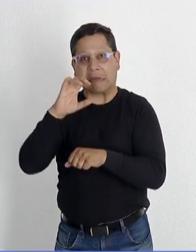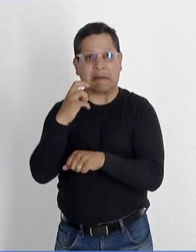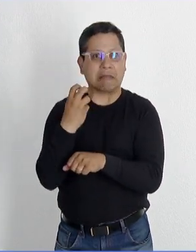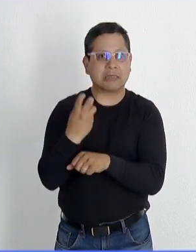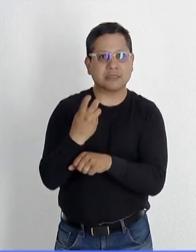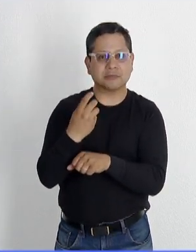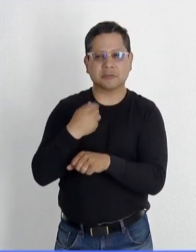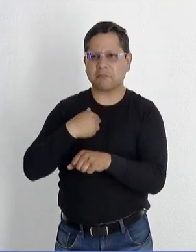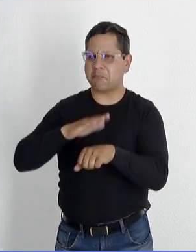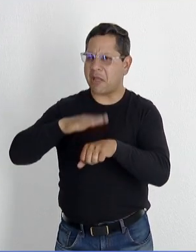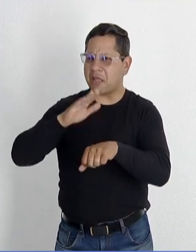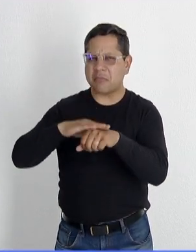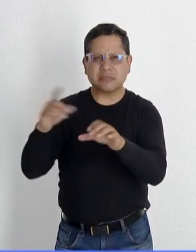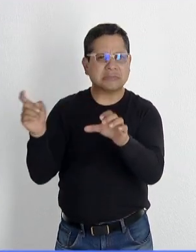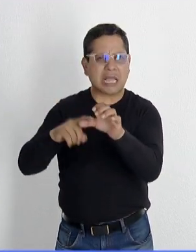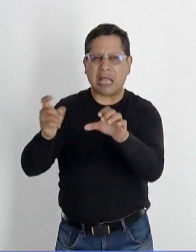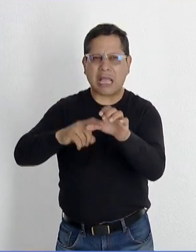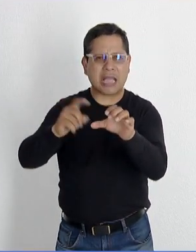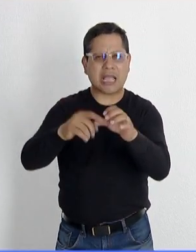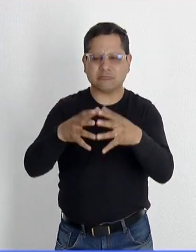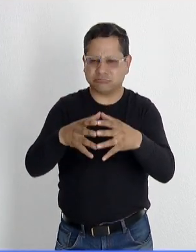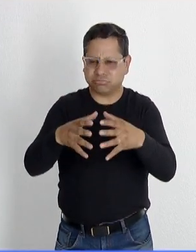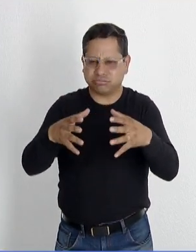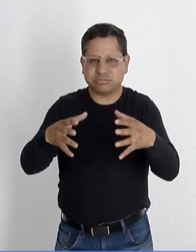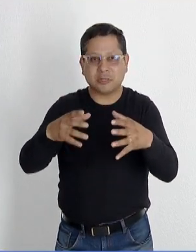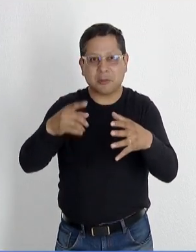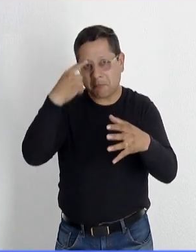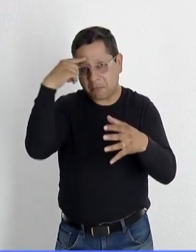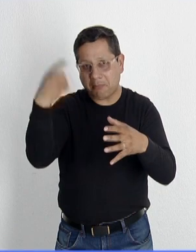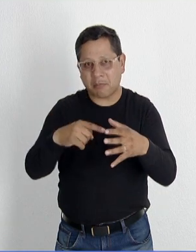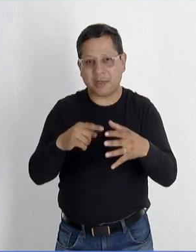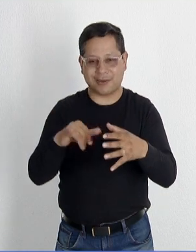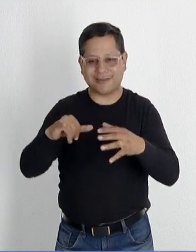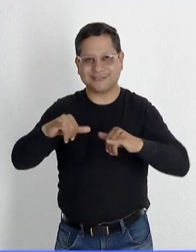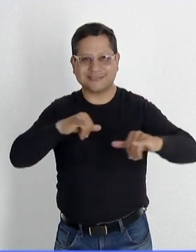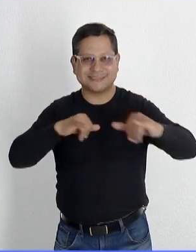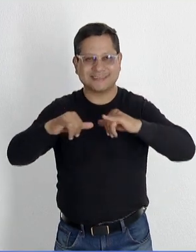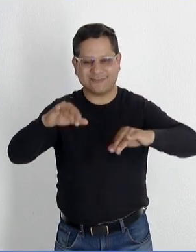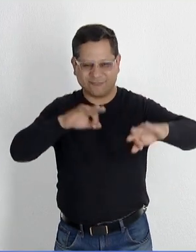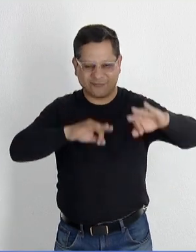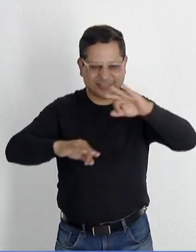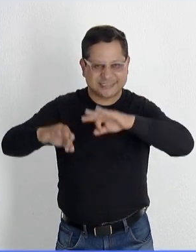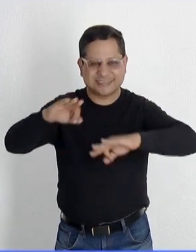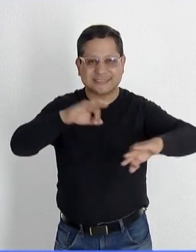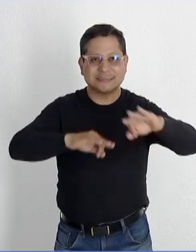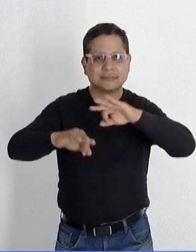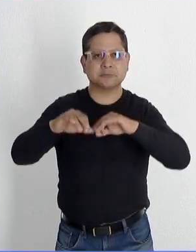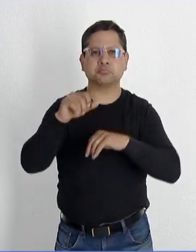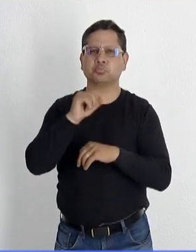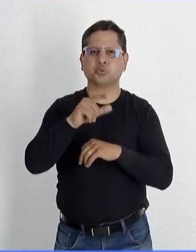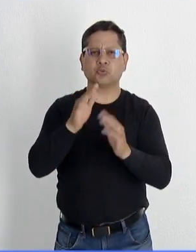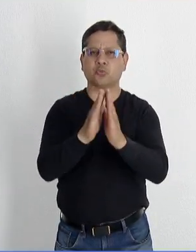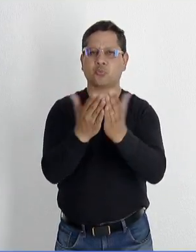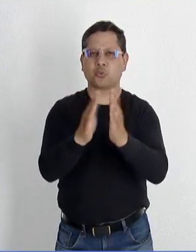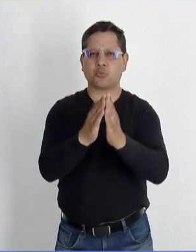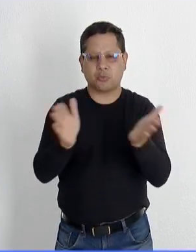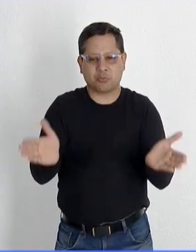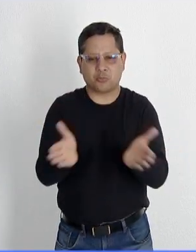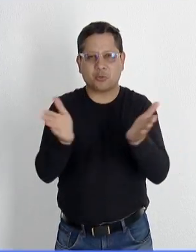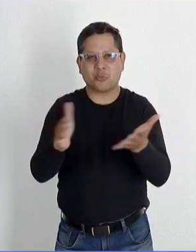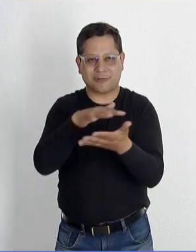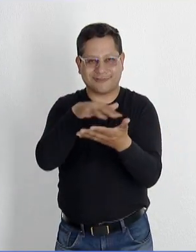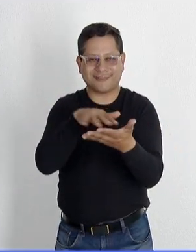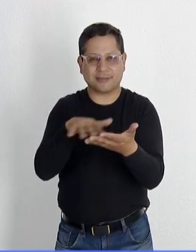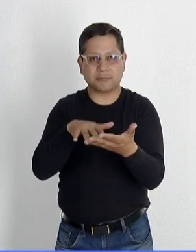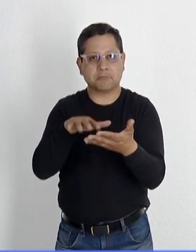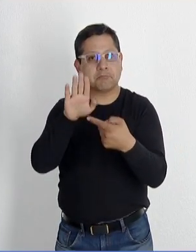Científica, y que se sumaron a esta iniciativa del Instituto de Geofísica de la UNAM y de la propia Dirección de Literatura y